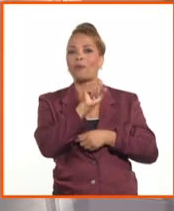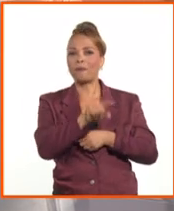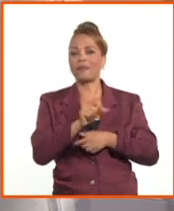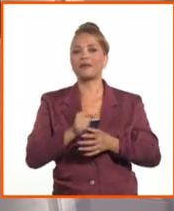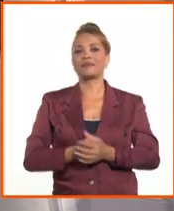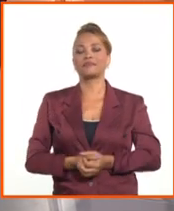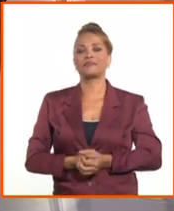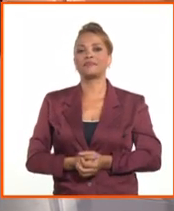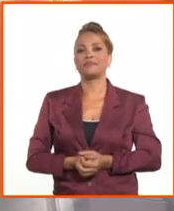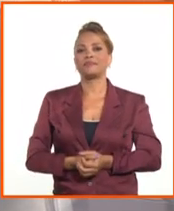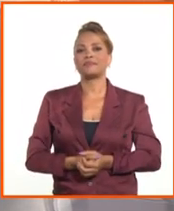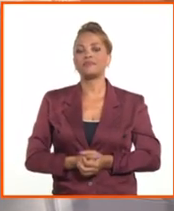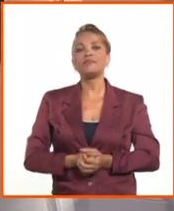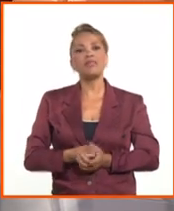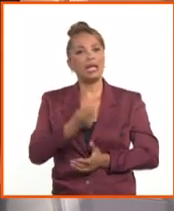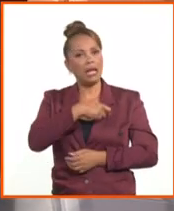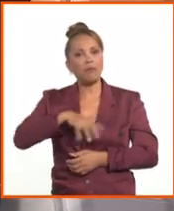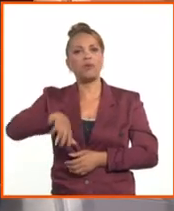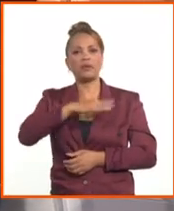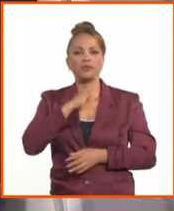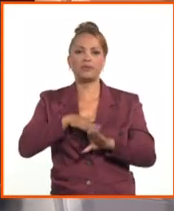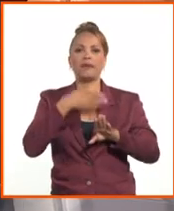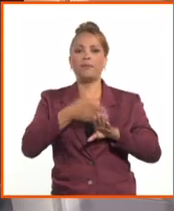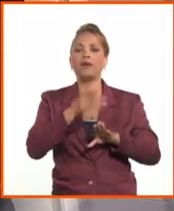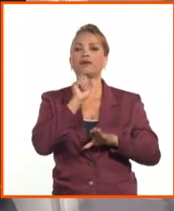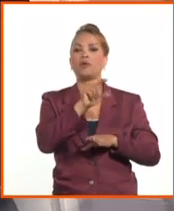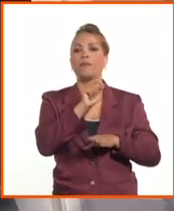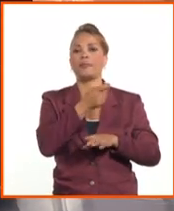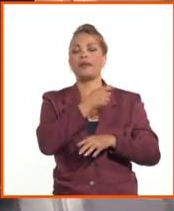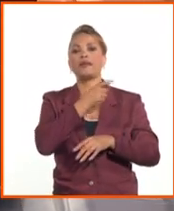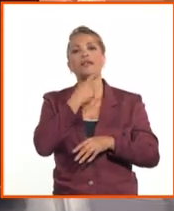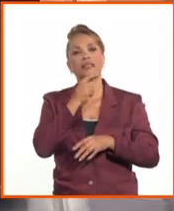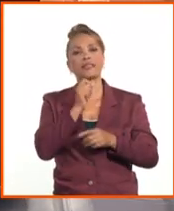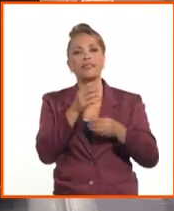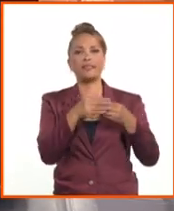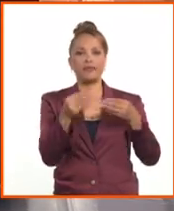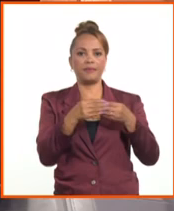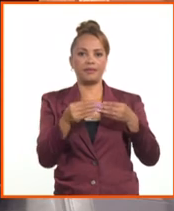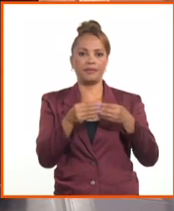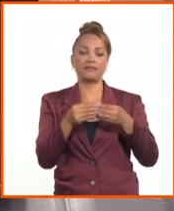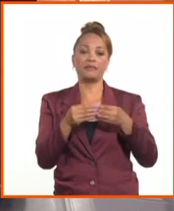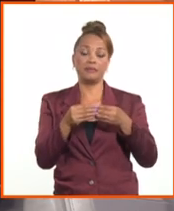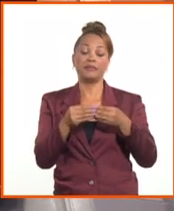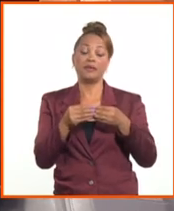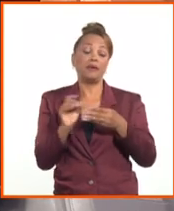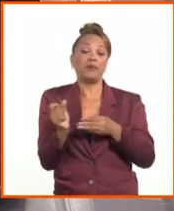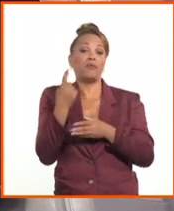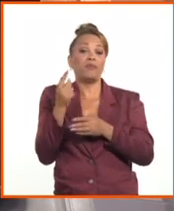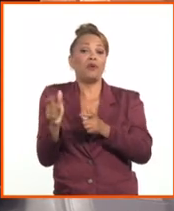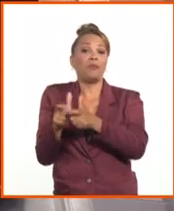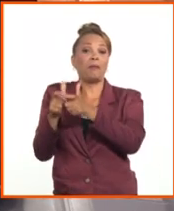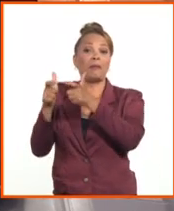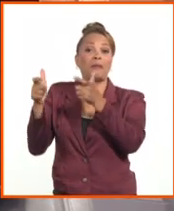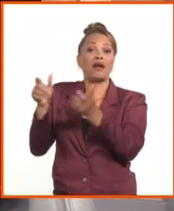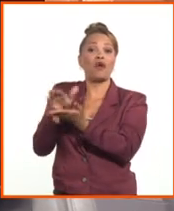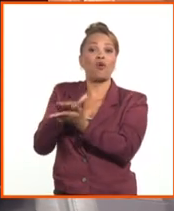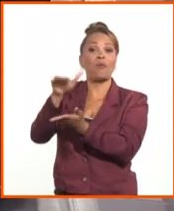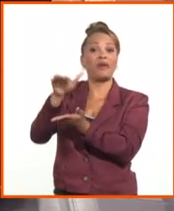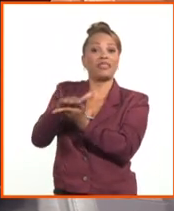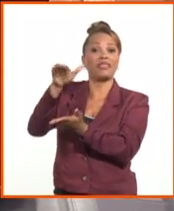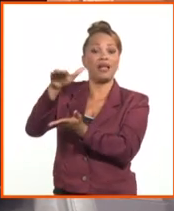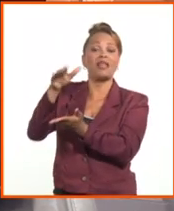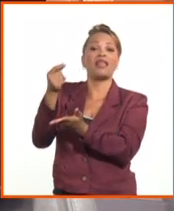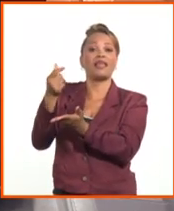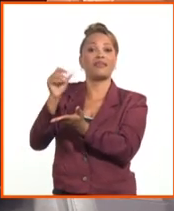empezar también a comprar divisas dentro de la salvaguarda y los mecanismos que